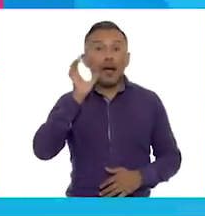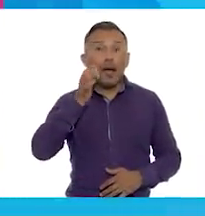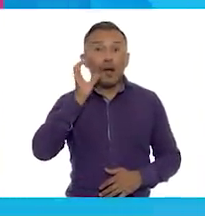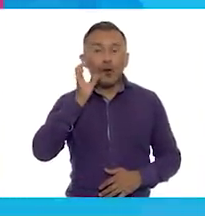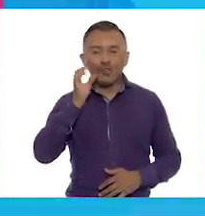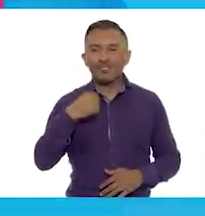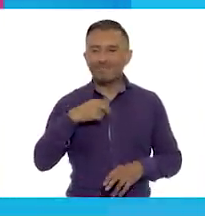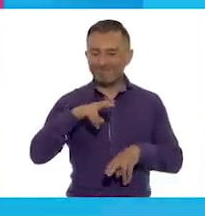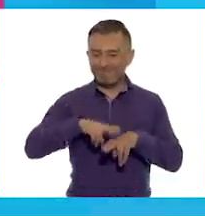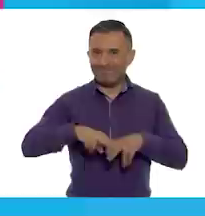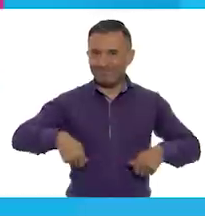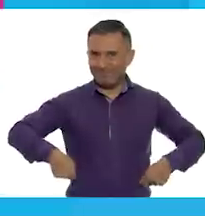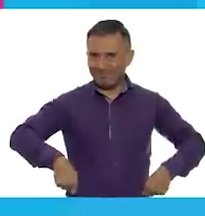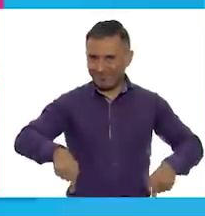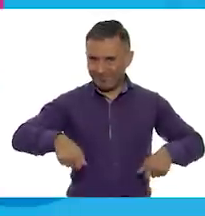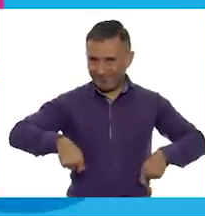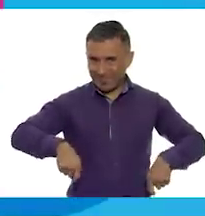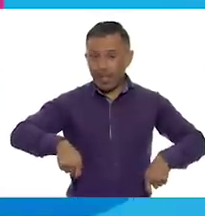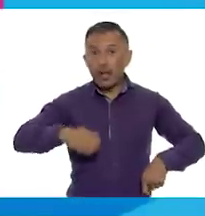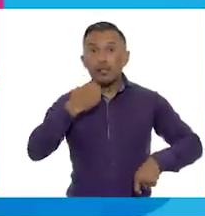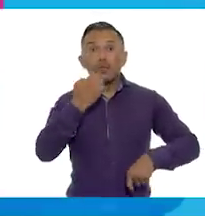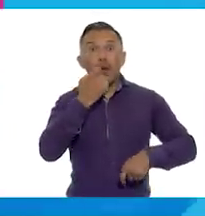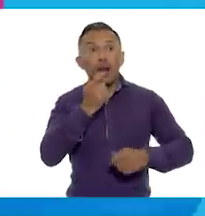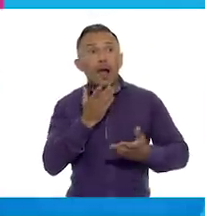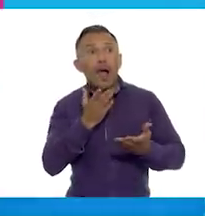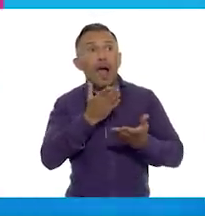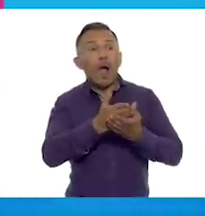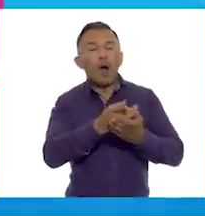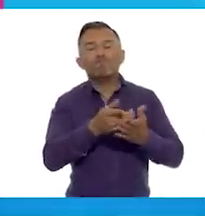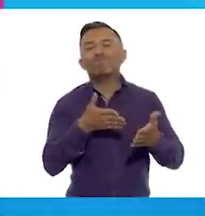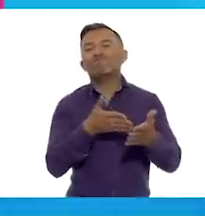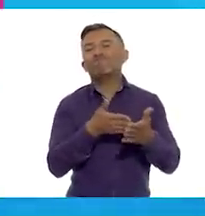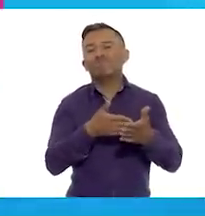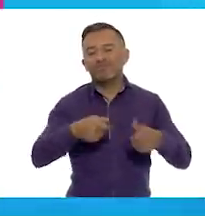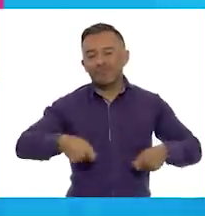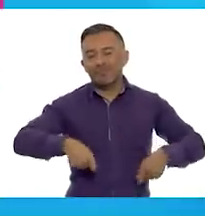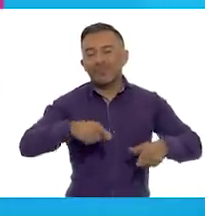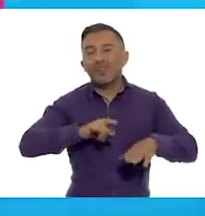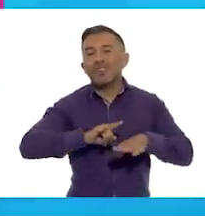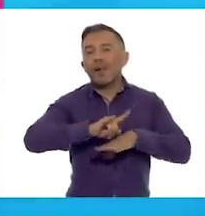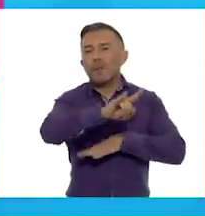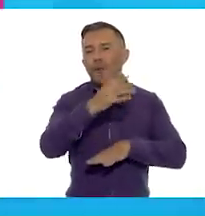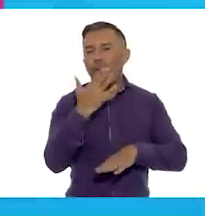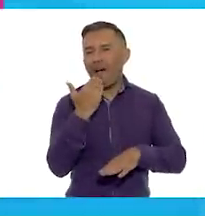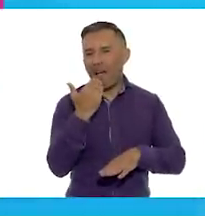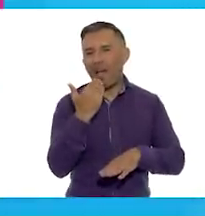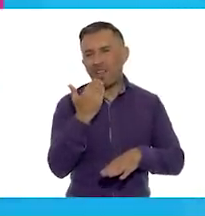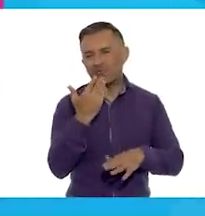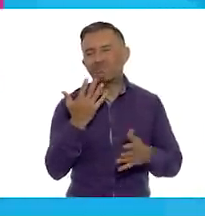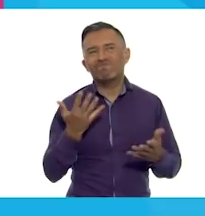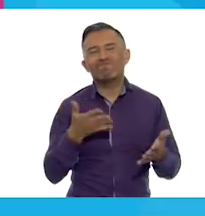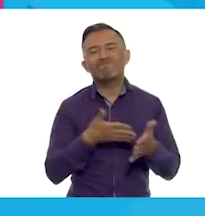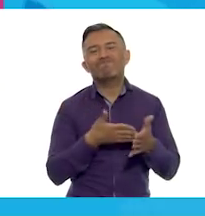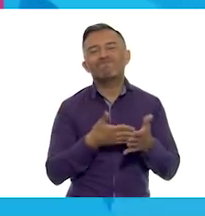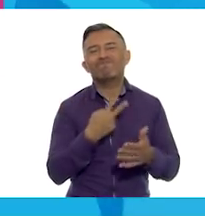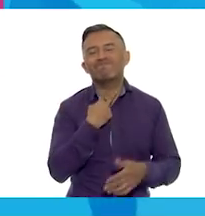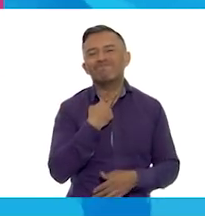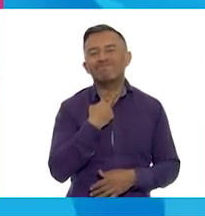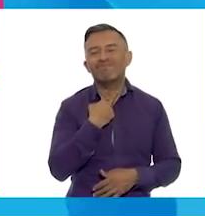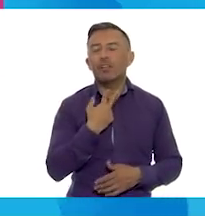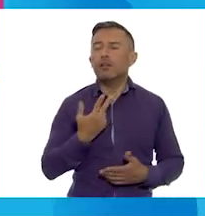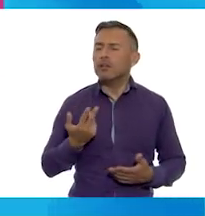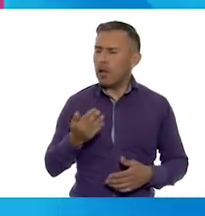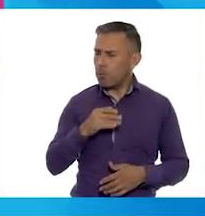escuela a la que asiste no tiene rampas para que pueda trasladarse con mayor facilidad. ¿Qué propuestas podemos hacer